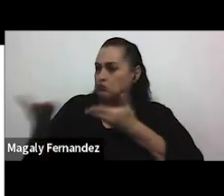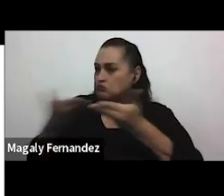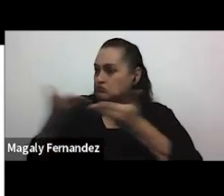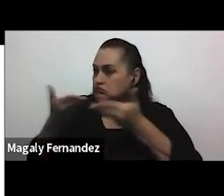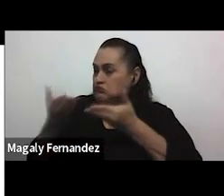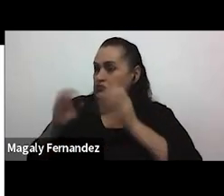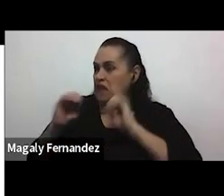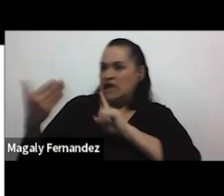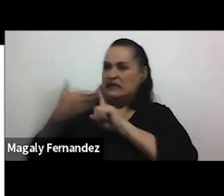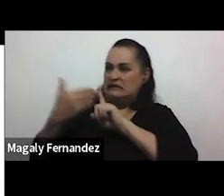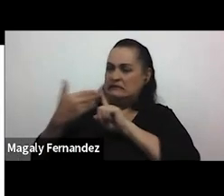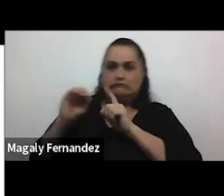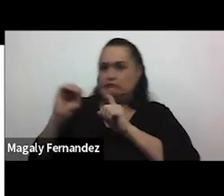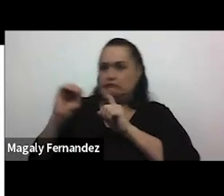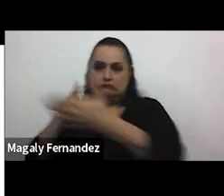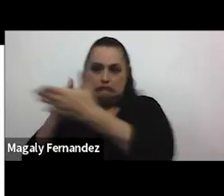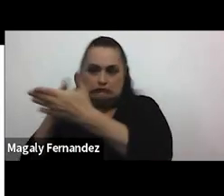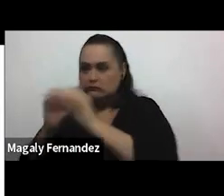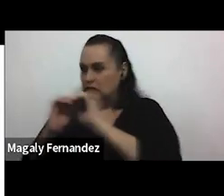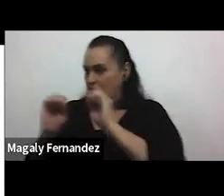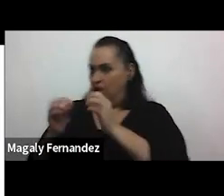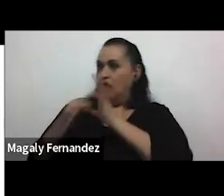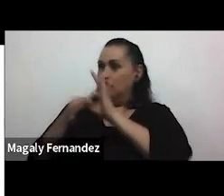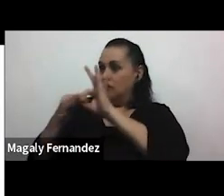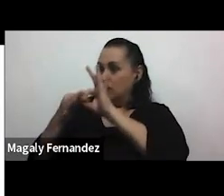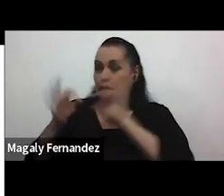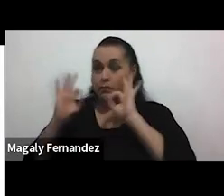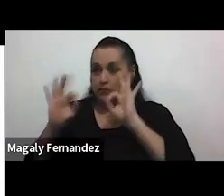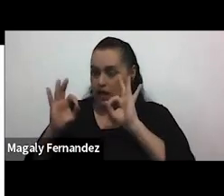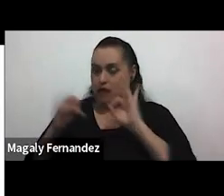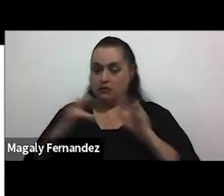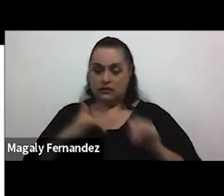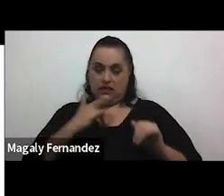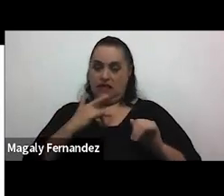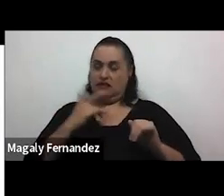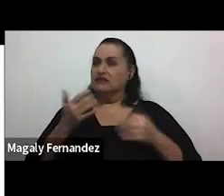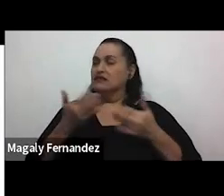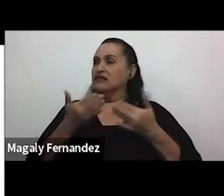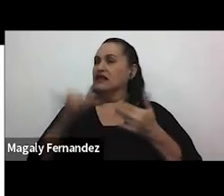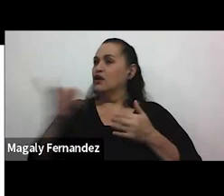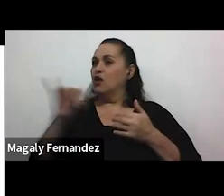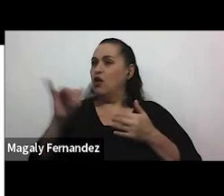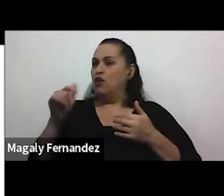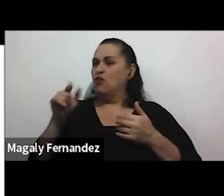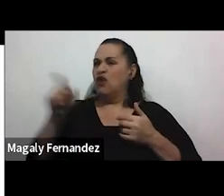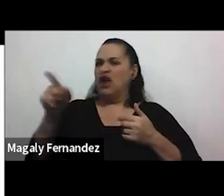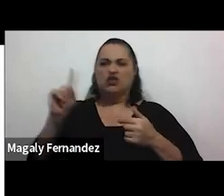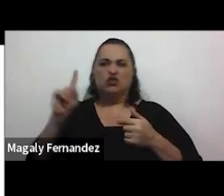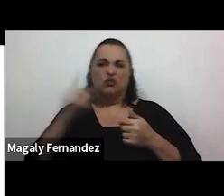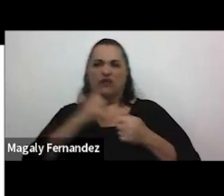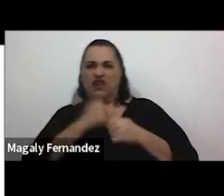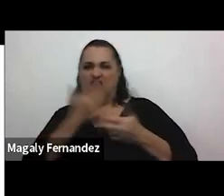hostigamiento en cuanto a en esa relación se siente como que no como que no me quiero suficiente